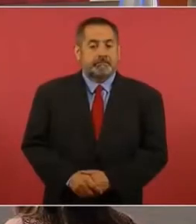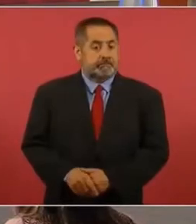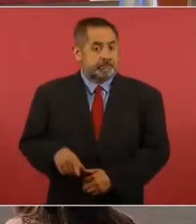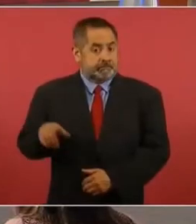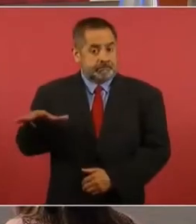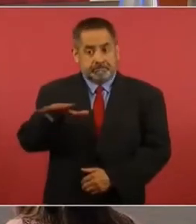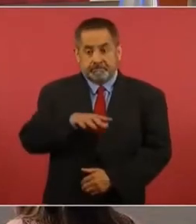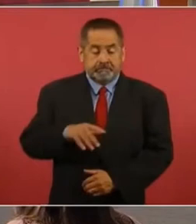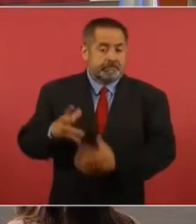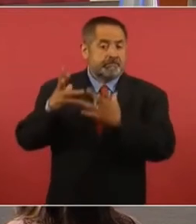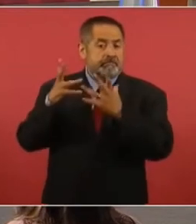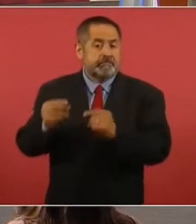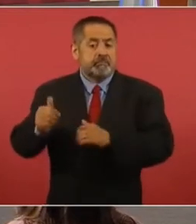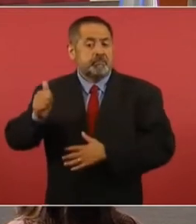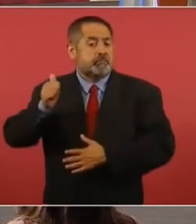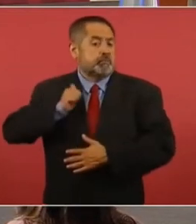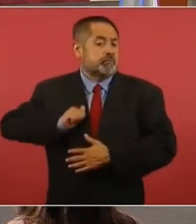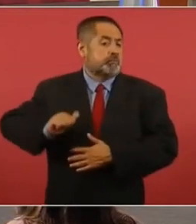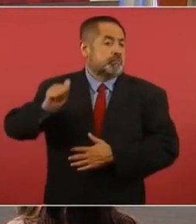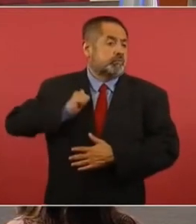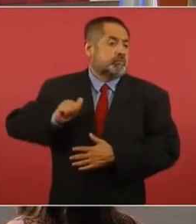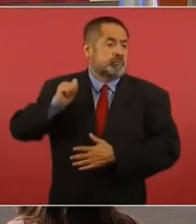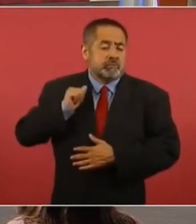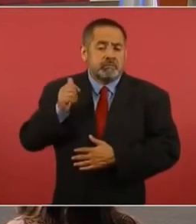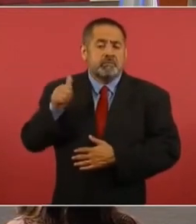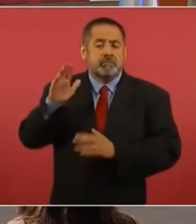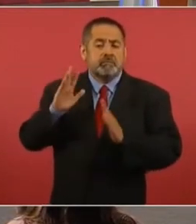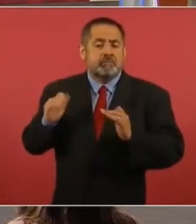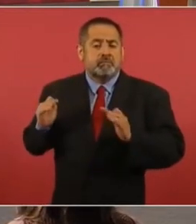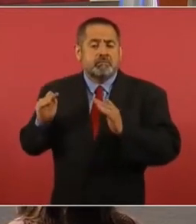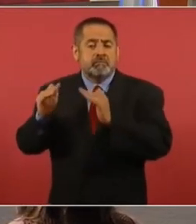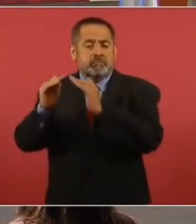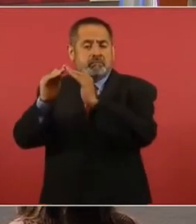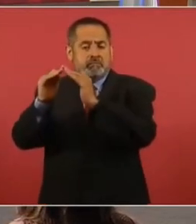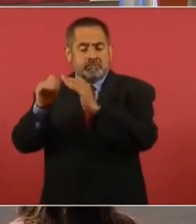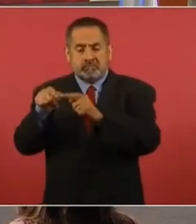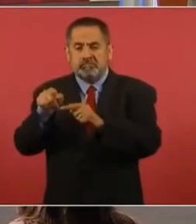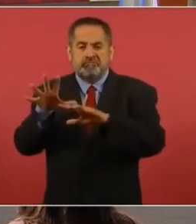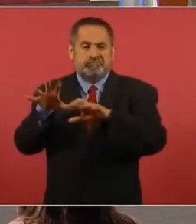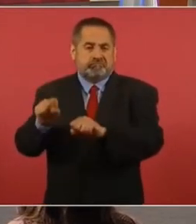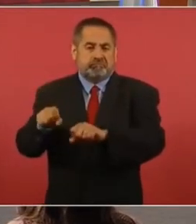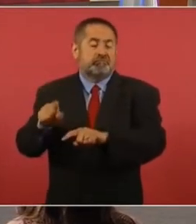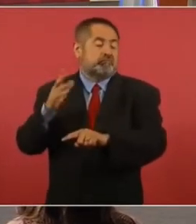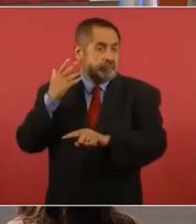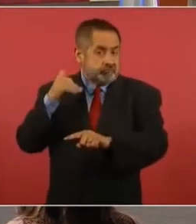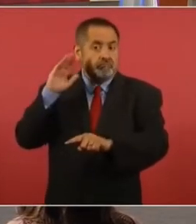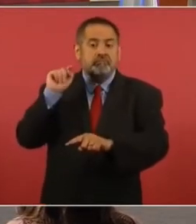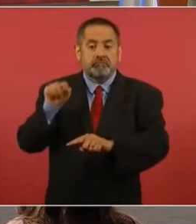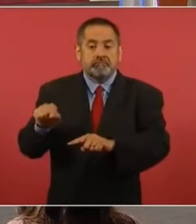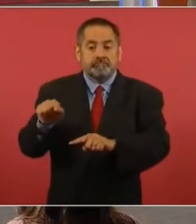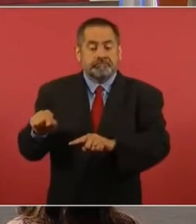Es el asentamiento principal